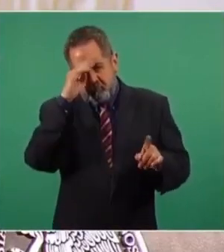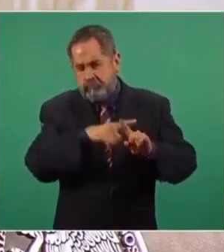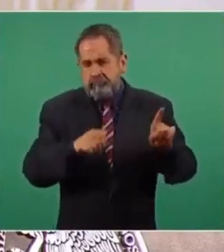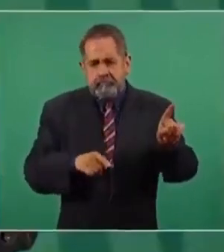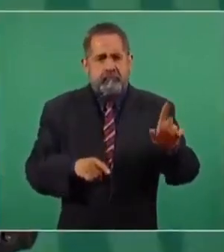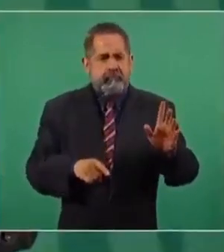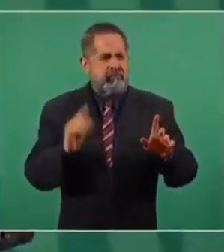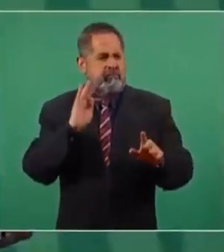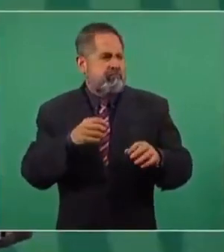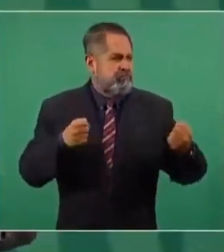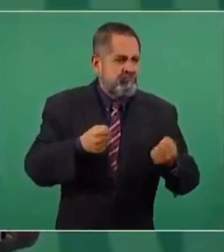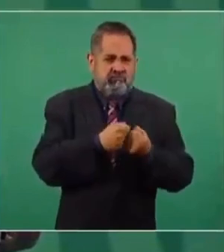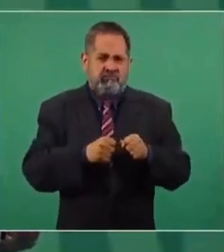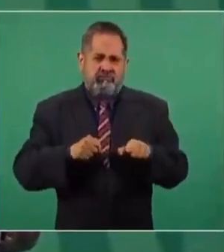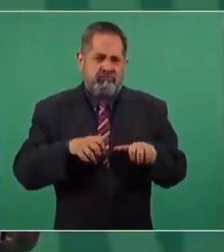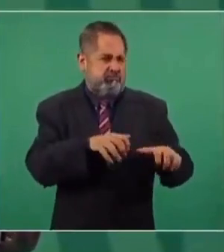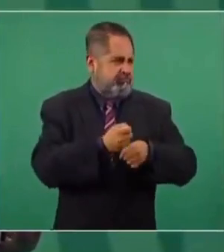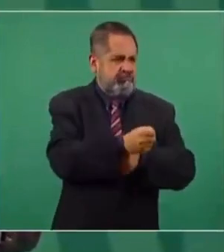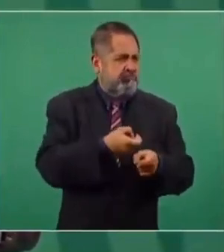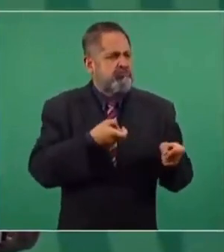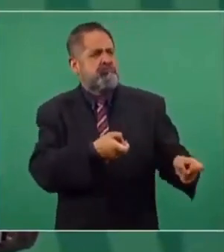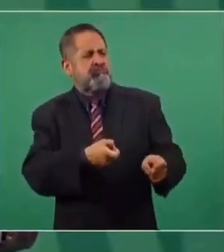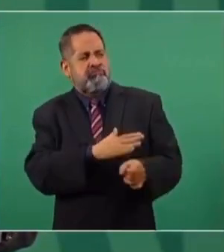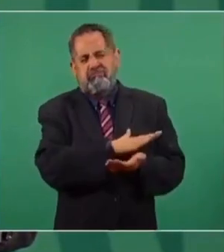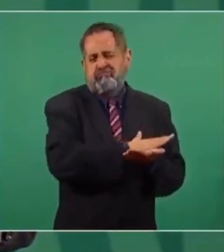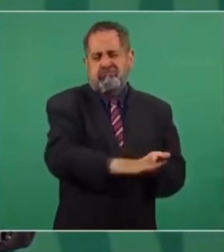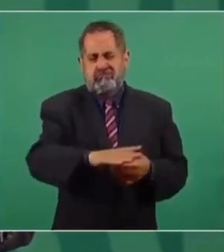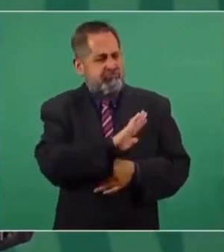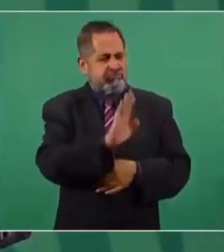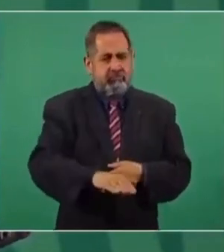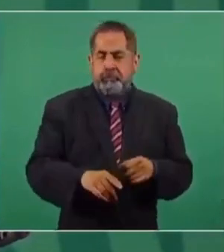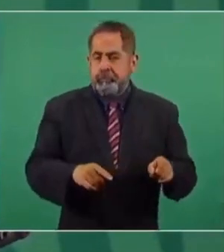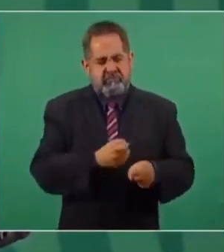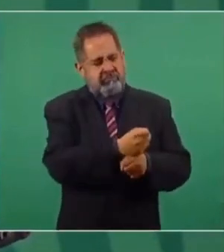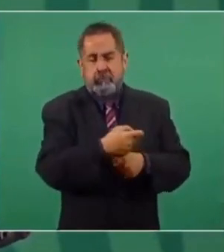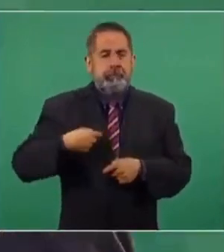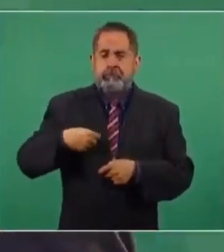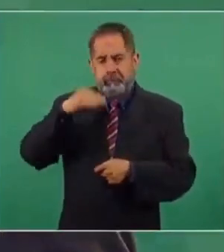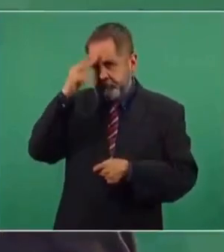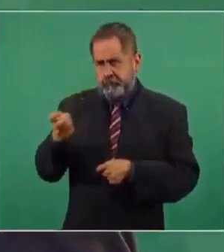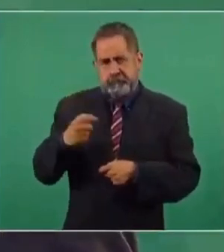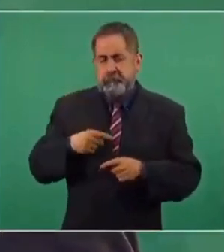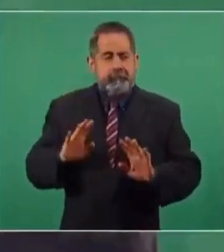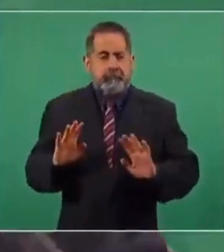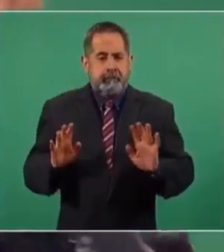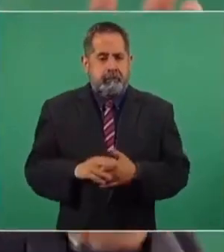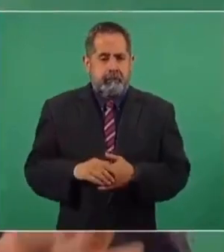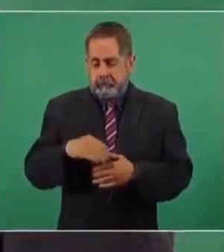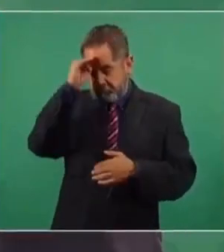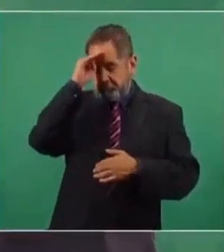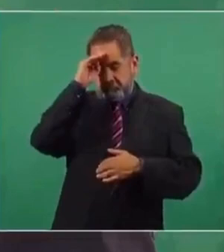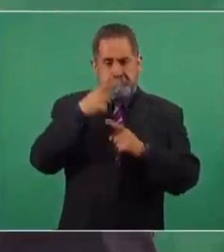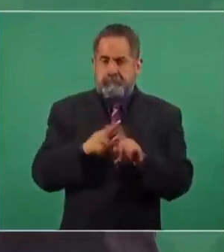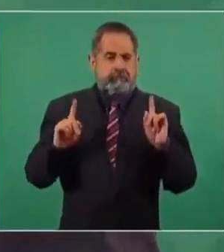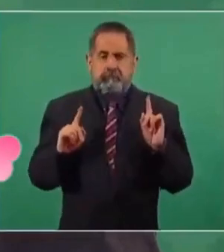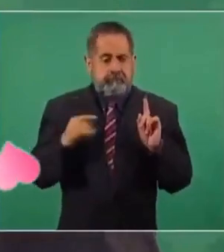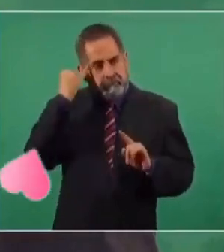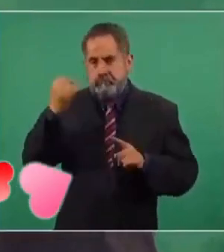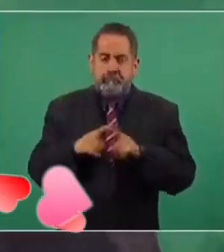hay que aplicar exterminio, masacrar. Nosotros no. Tenemos una concepción distinta.